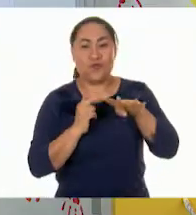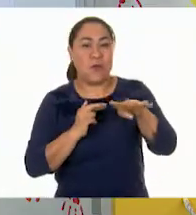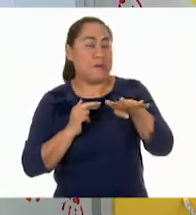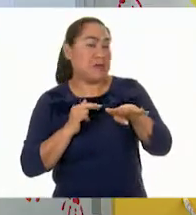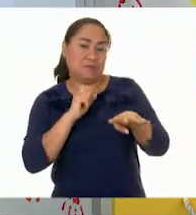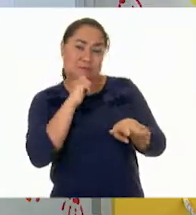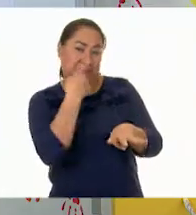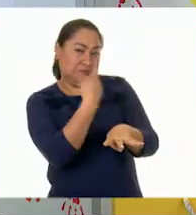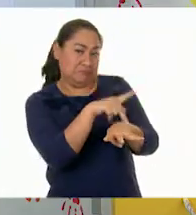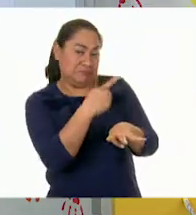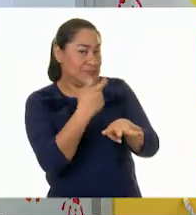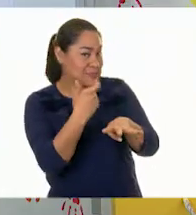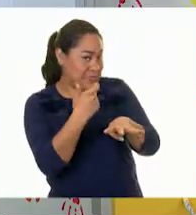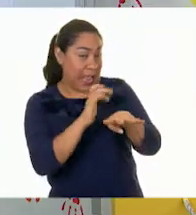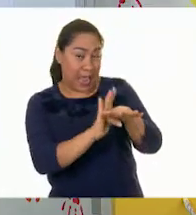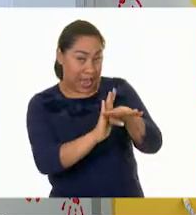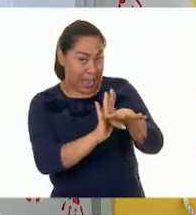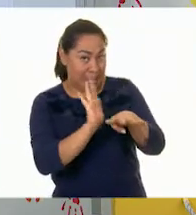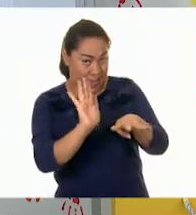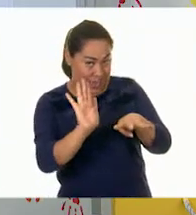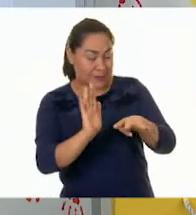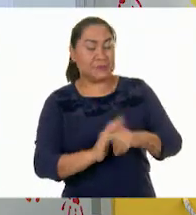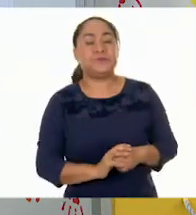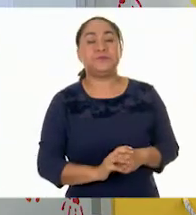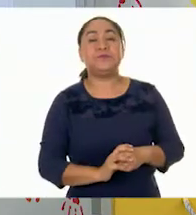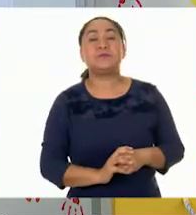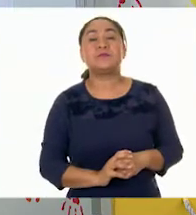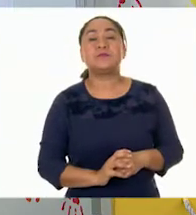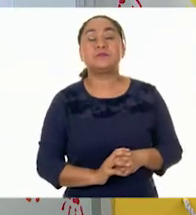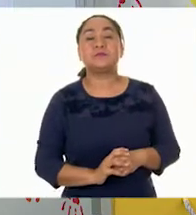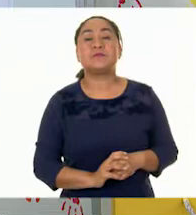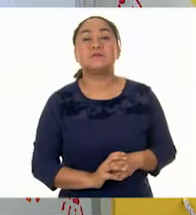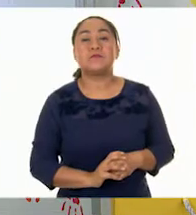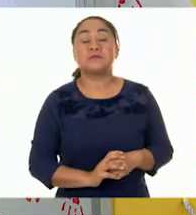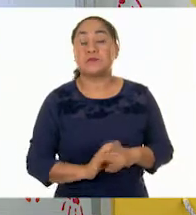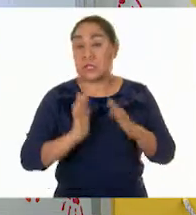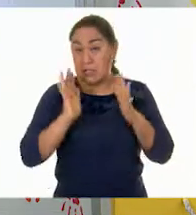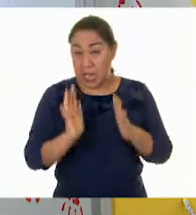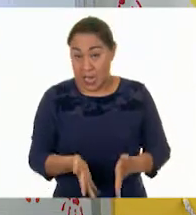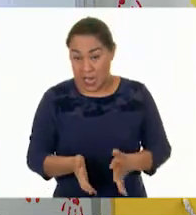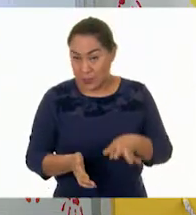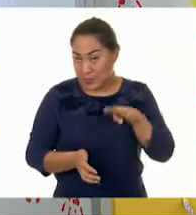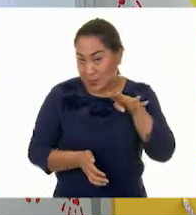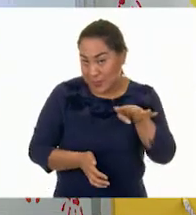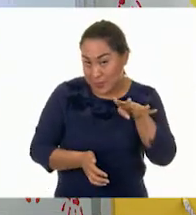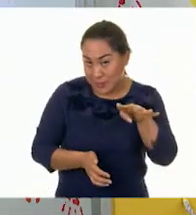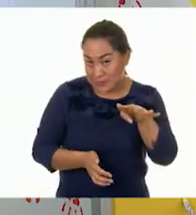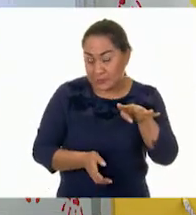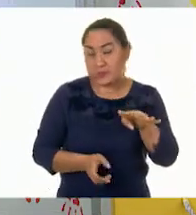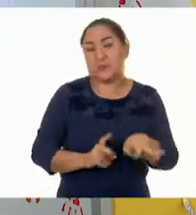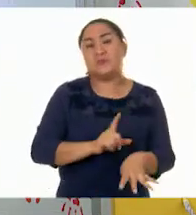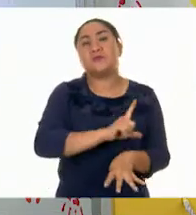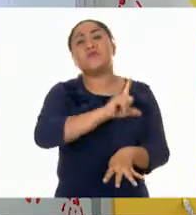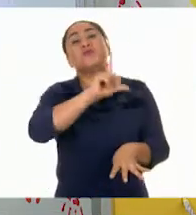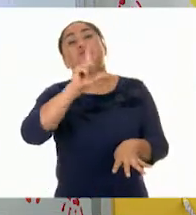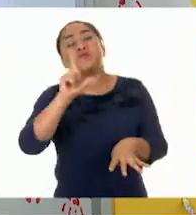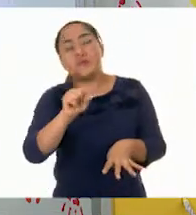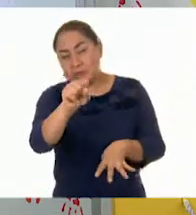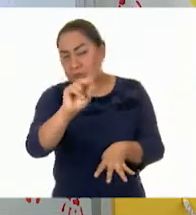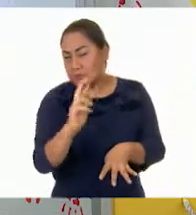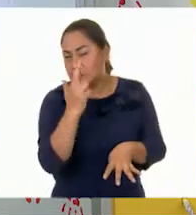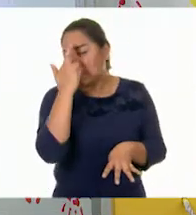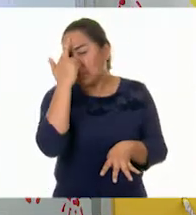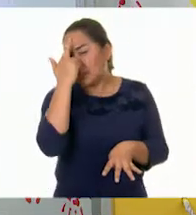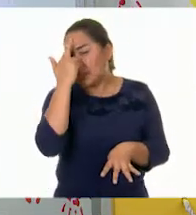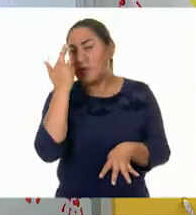que ella tiene. Lo vamos a anotar aquí. Ajá. 19. Ya tenemos nuestros 19 pesos. Ahora, hay que recordar